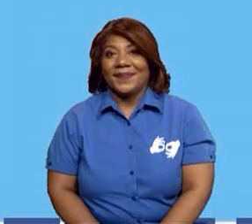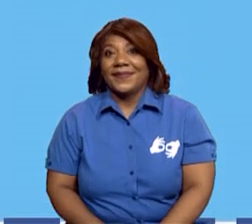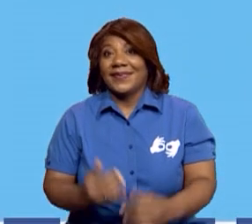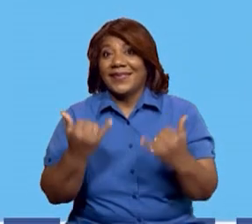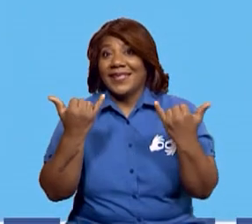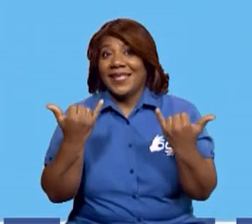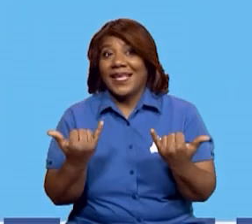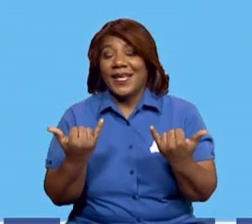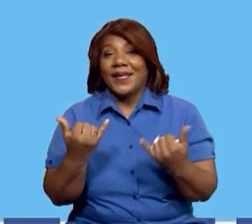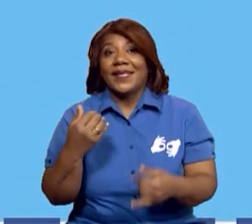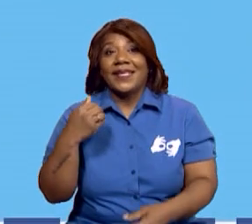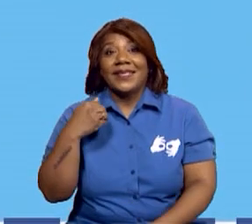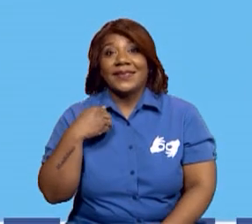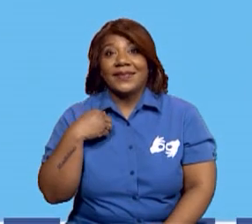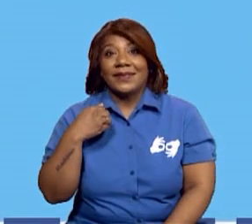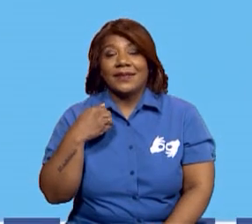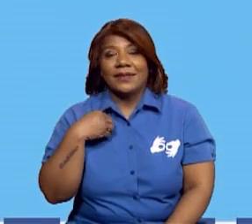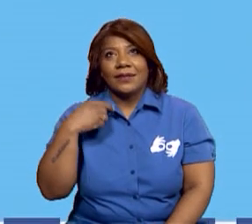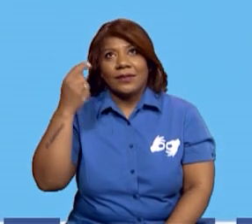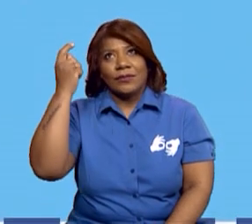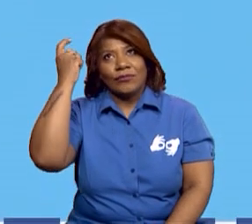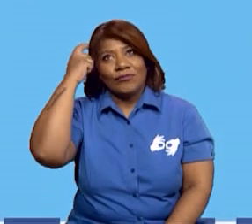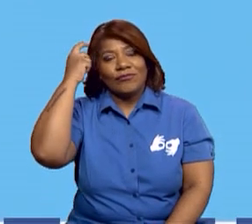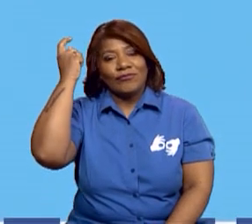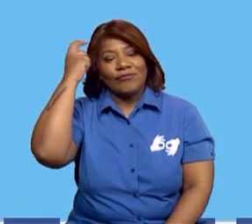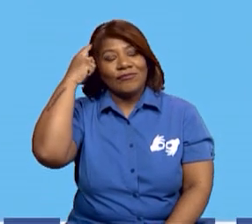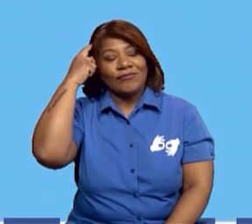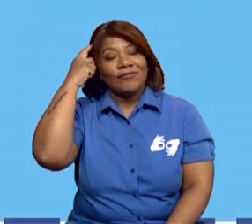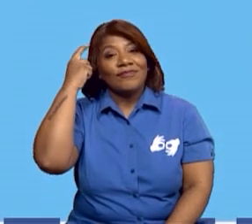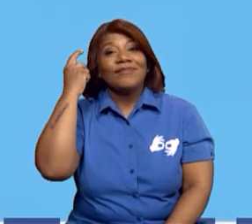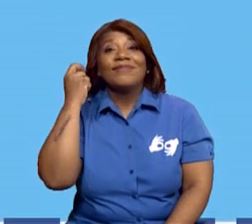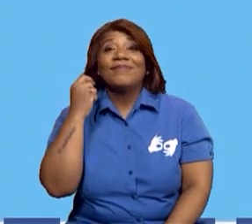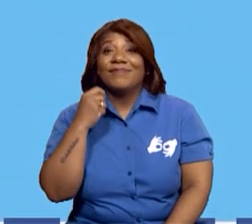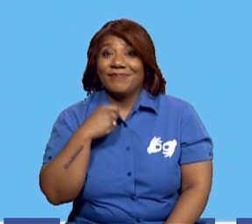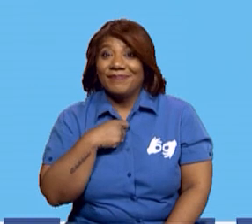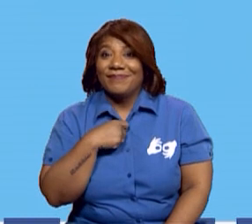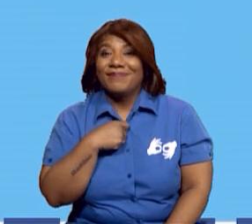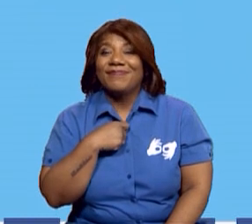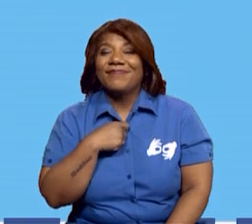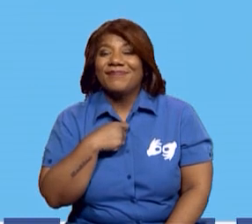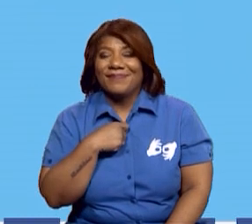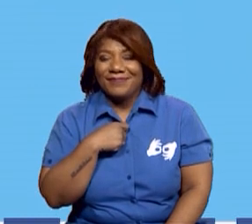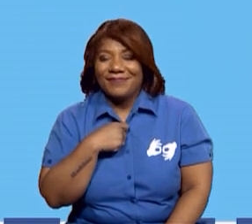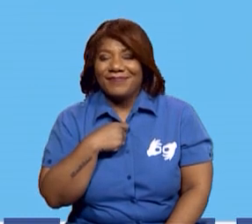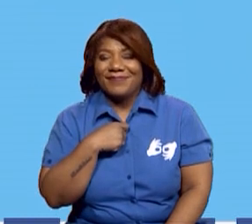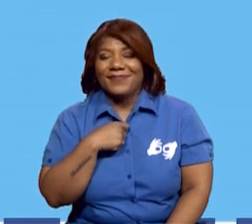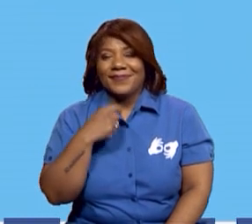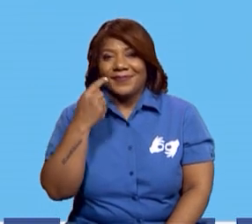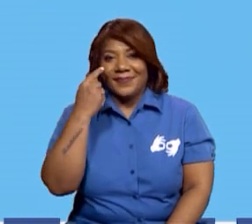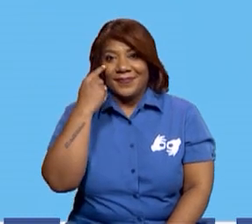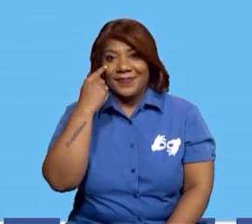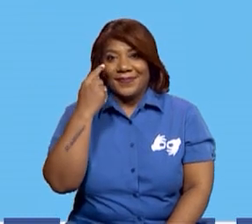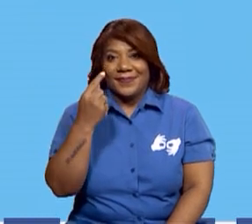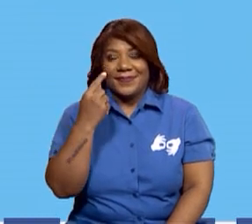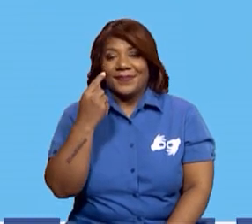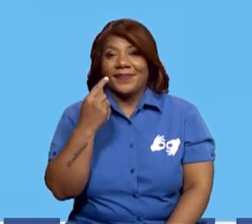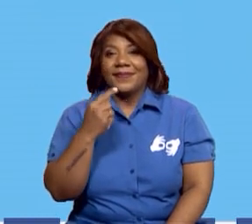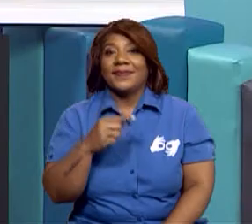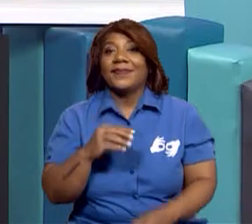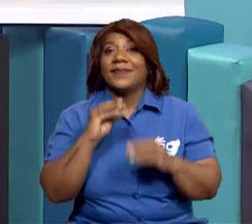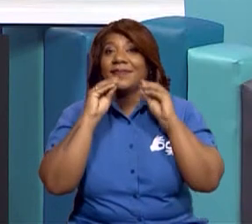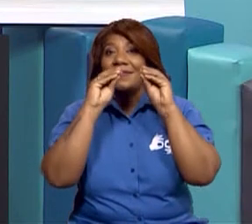actividad, te tengo nuestro rompecoco que me encanta, que es de las palabras cruzadas. ¿Ok? recuerda cómo te